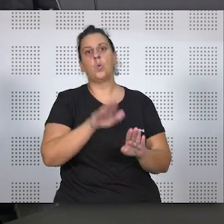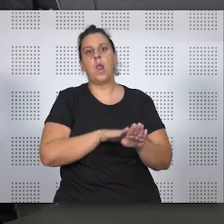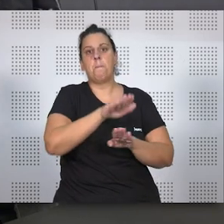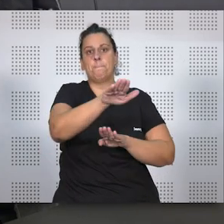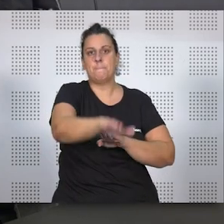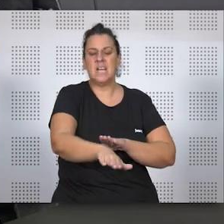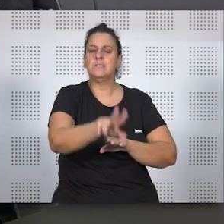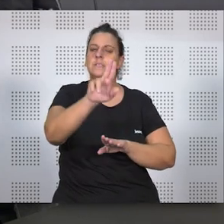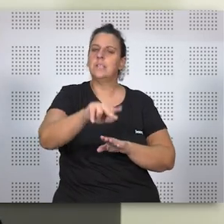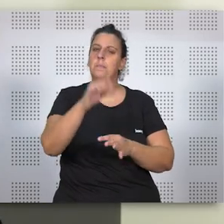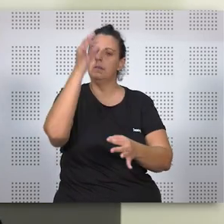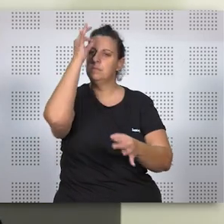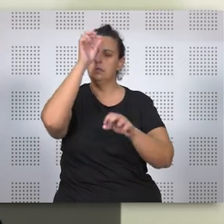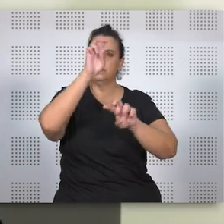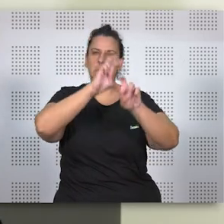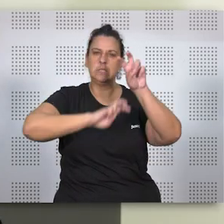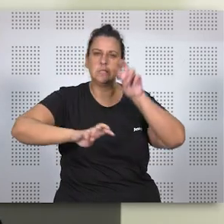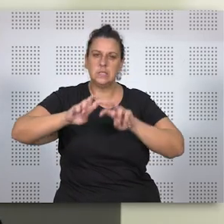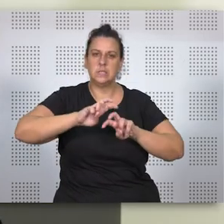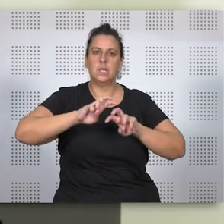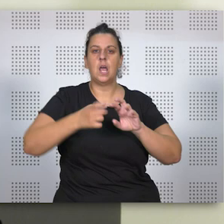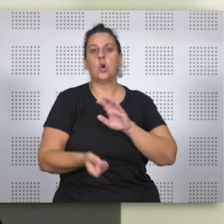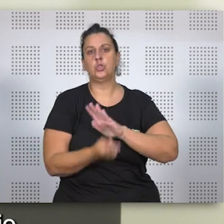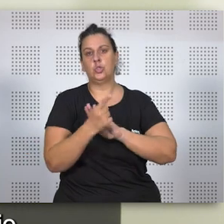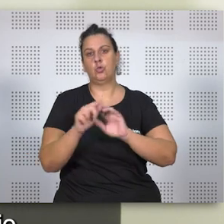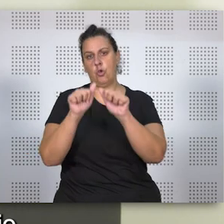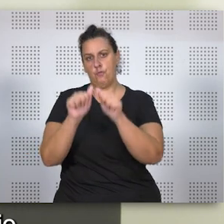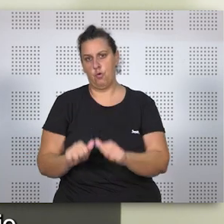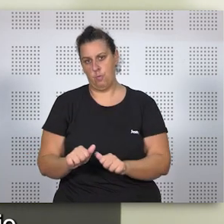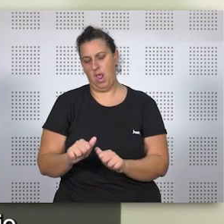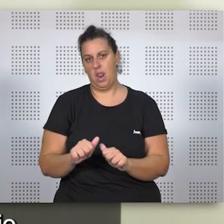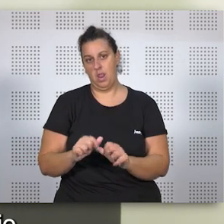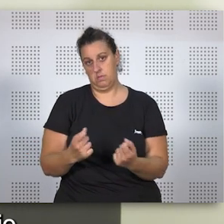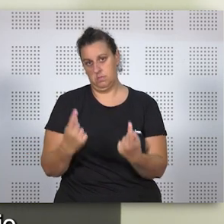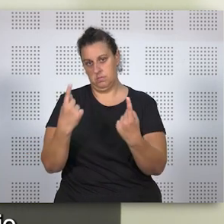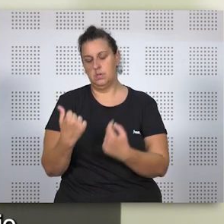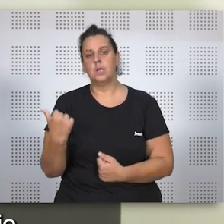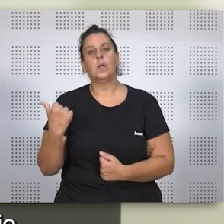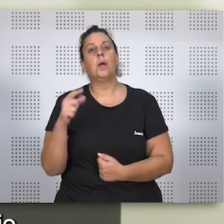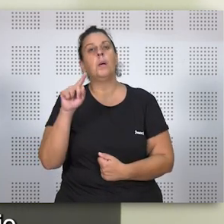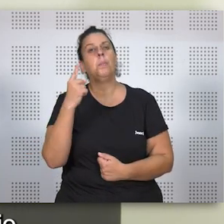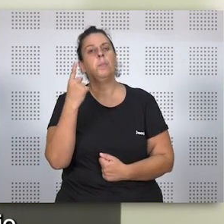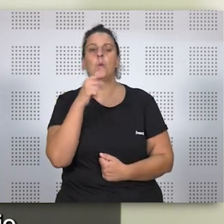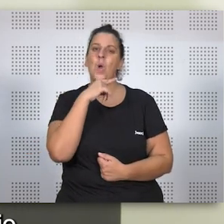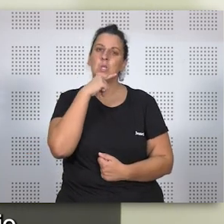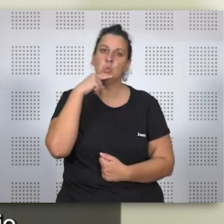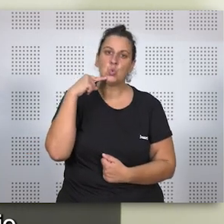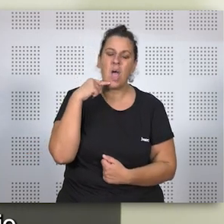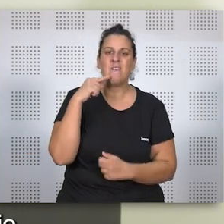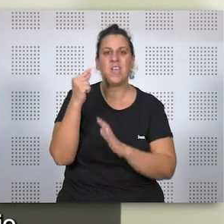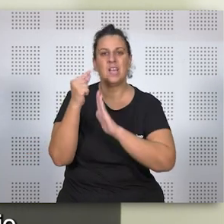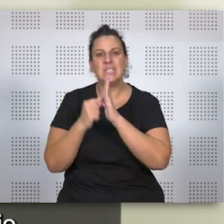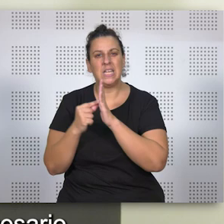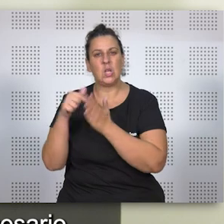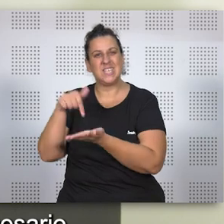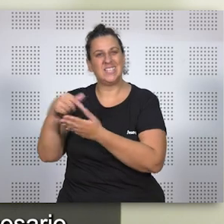también retoca, también cambia la constitución formal. Y lo cambia, en primer lugar, suavizando ese criterio, esa exigencia